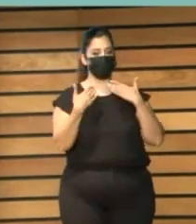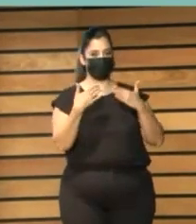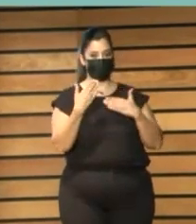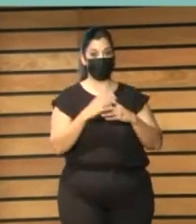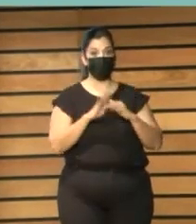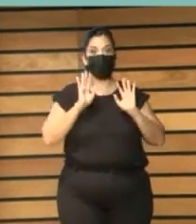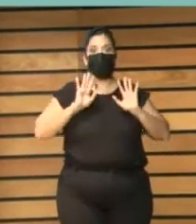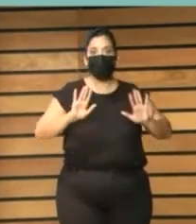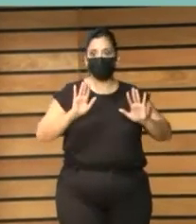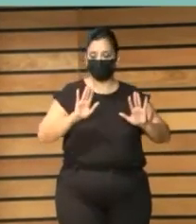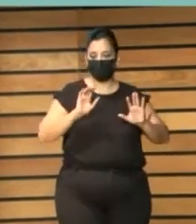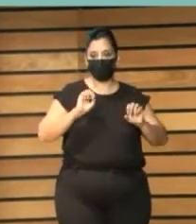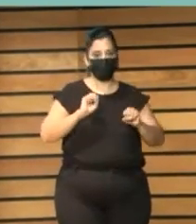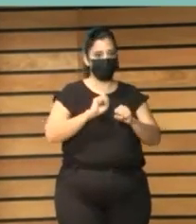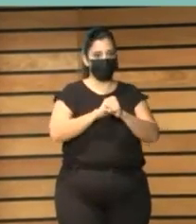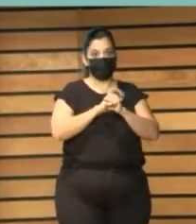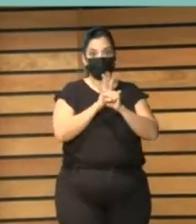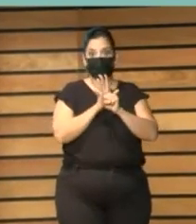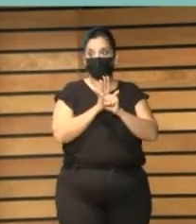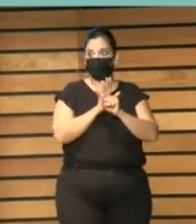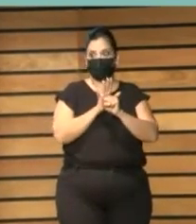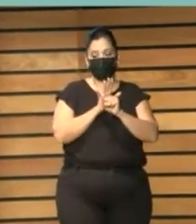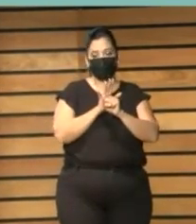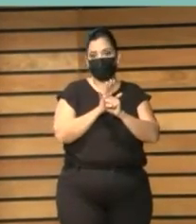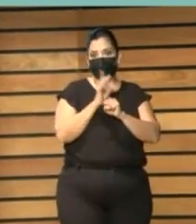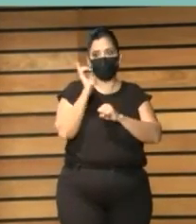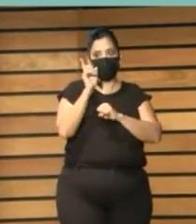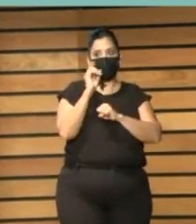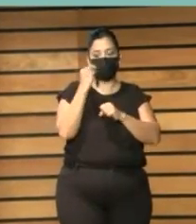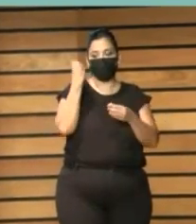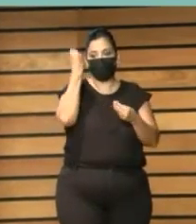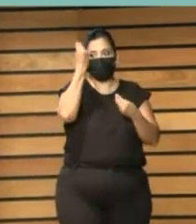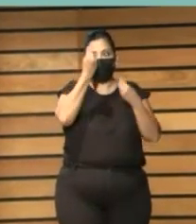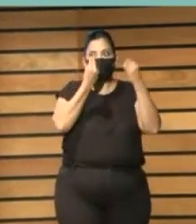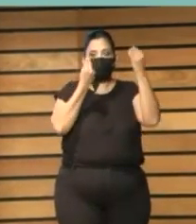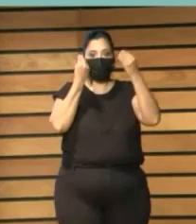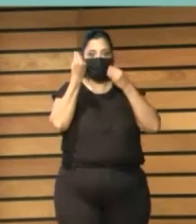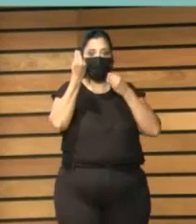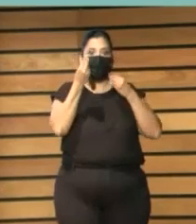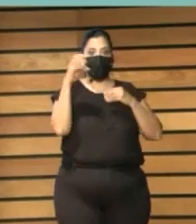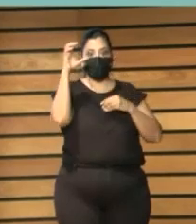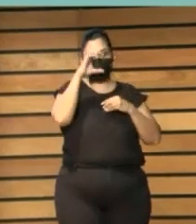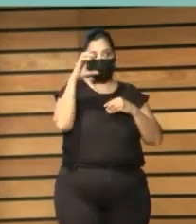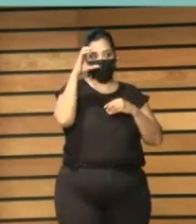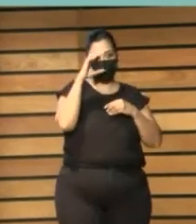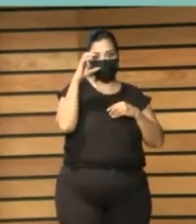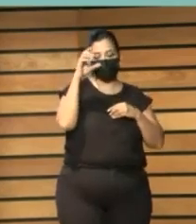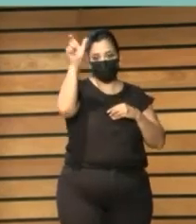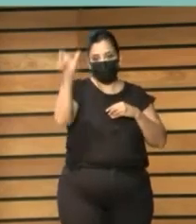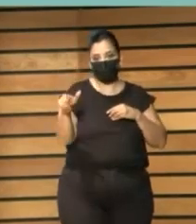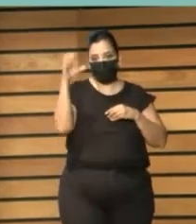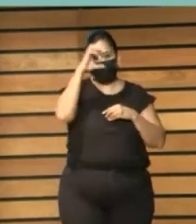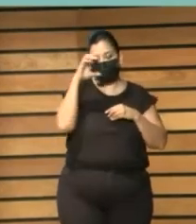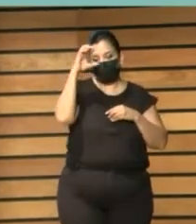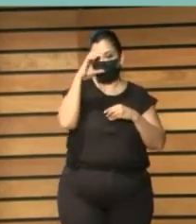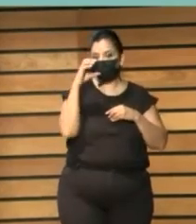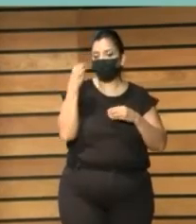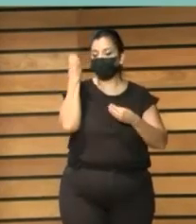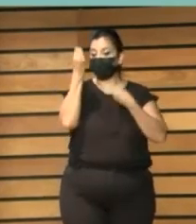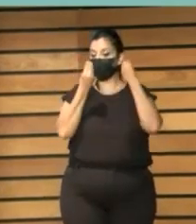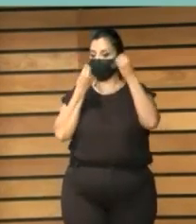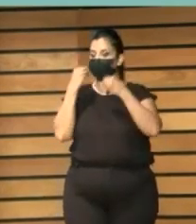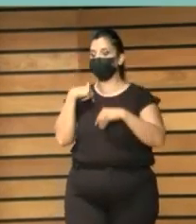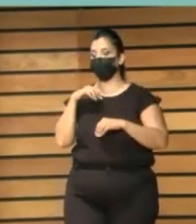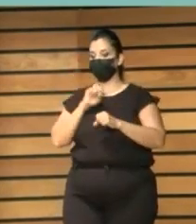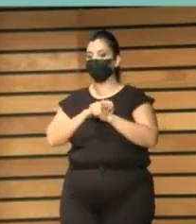momento, cuando la pandemia solo existía en los informes de los científicos, nos preguntamos,